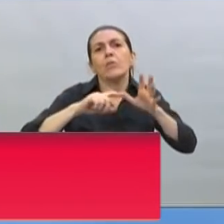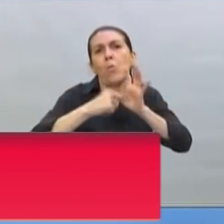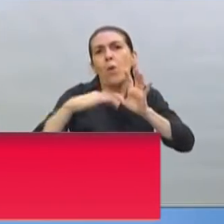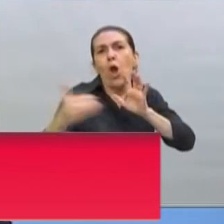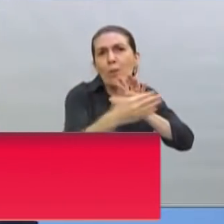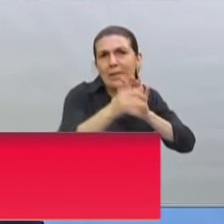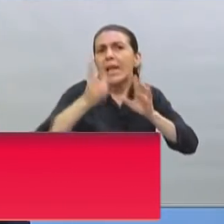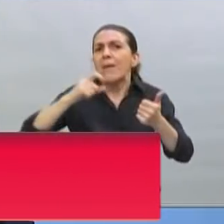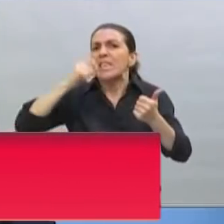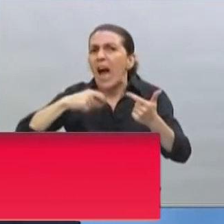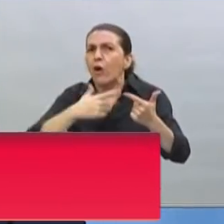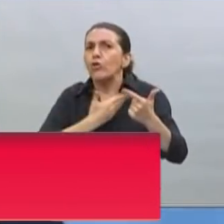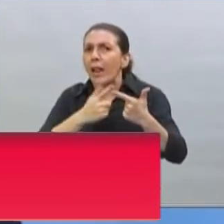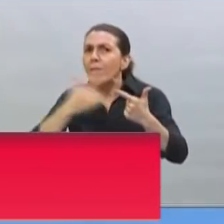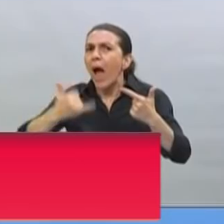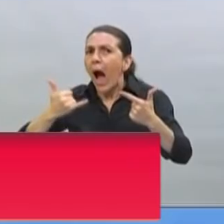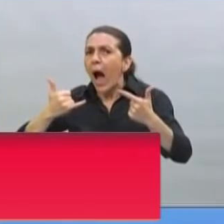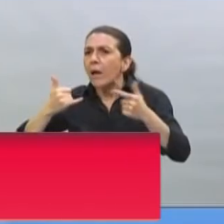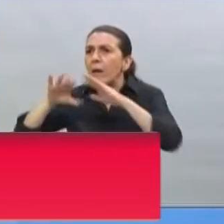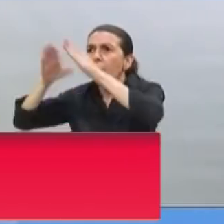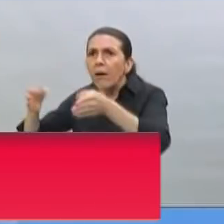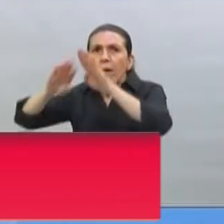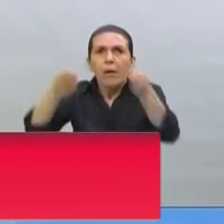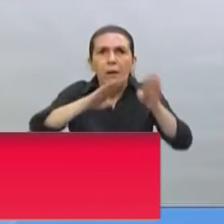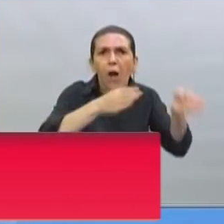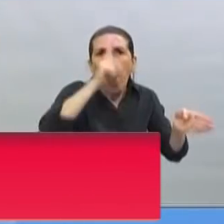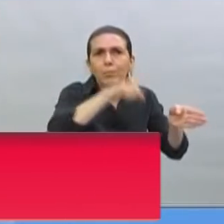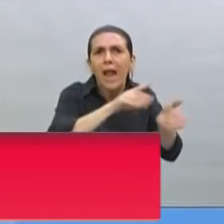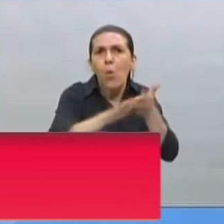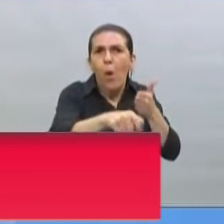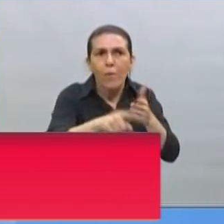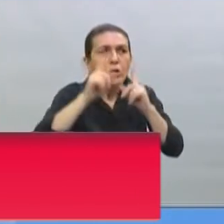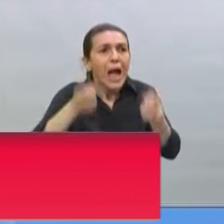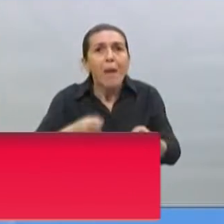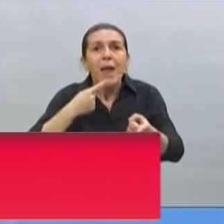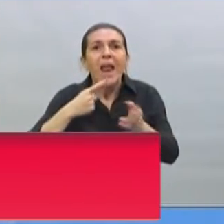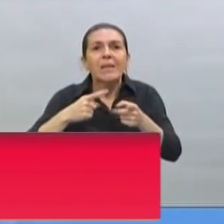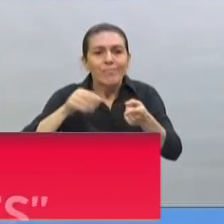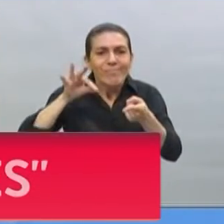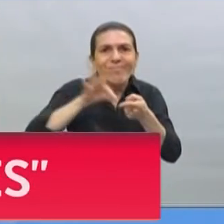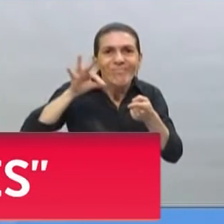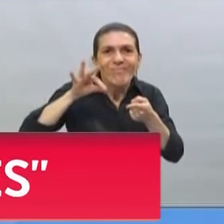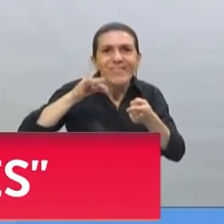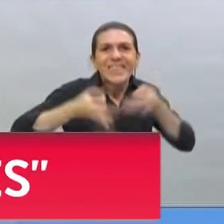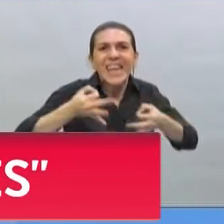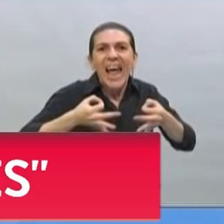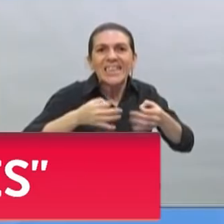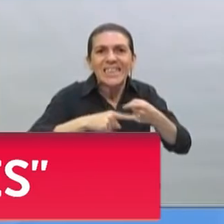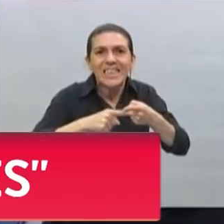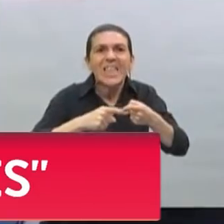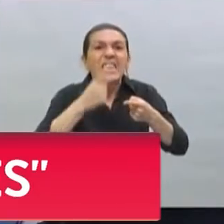Chaco o Santa Fe. Hemos aumentado los test serológicos en 170.000 test.